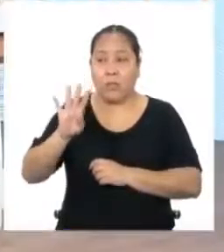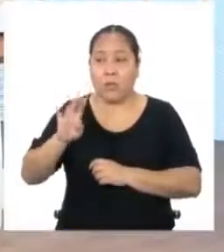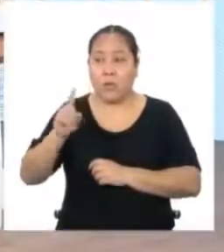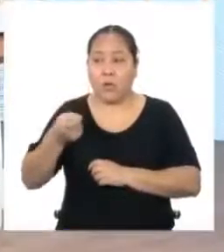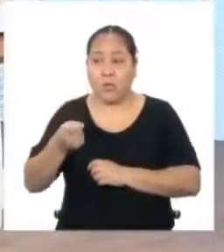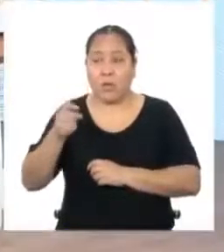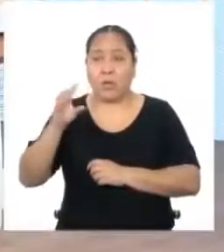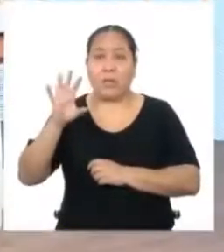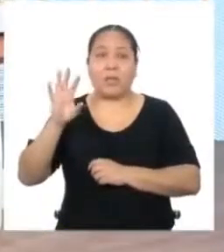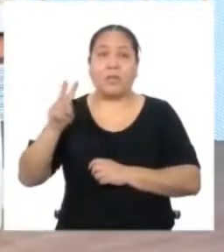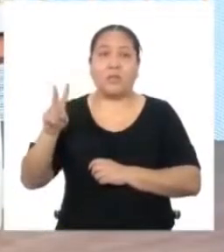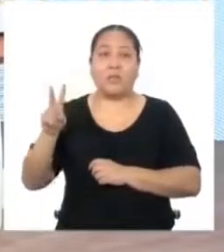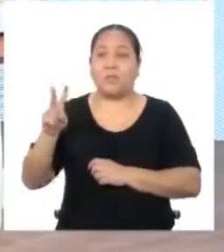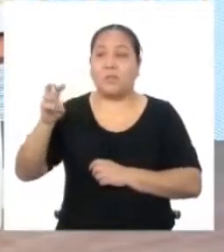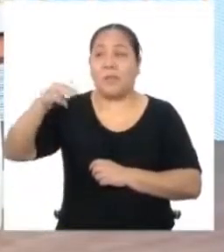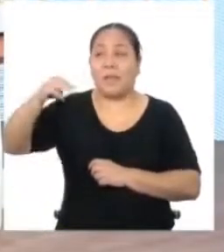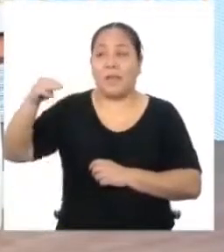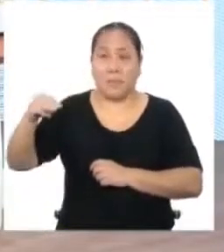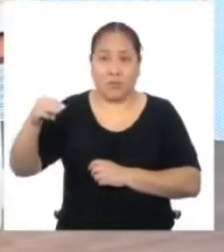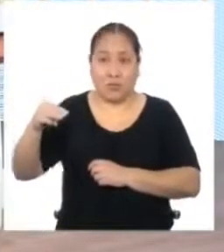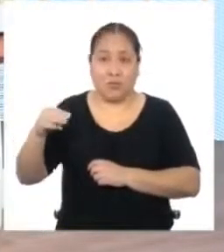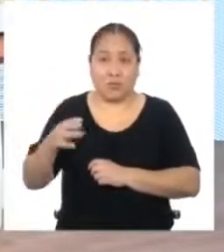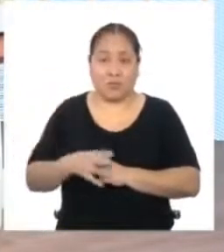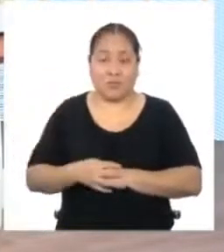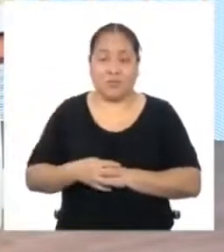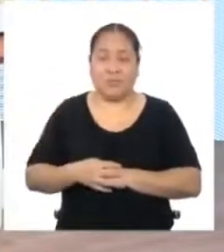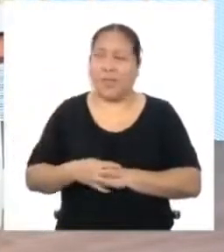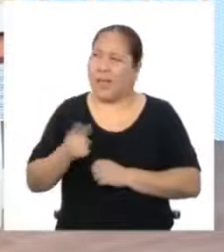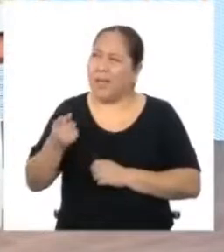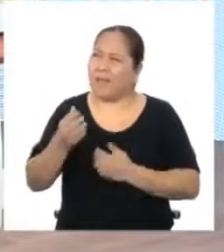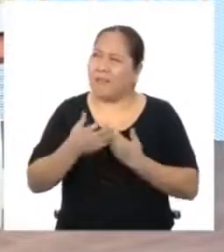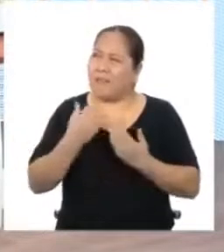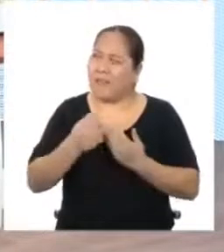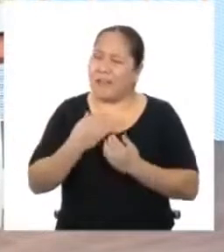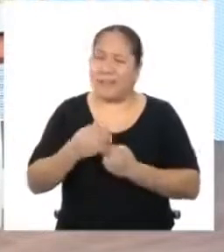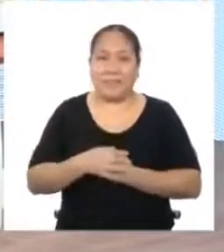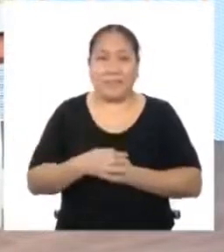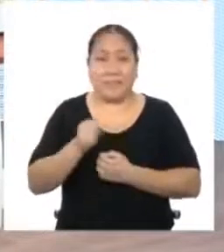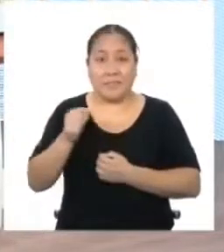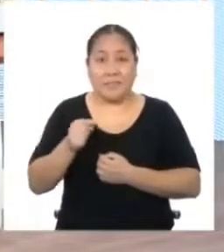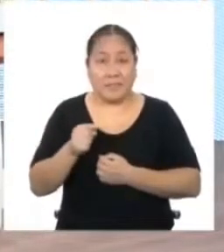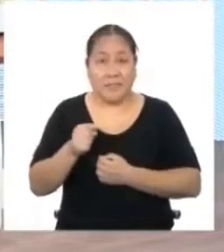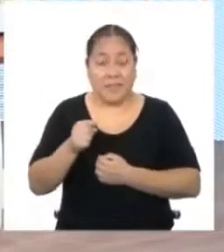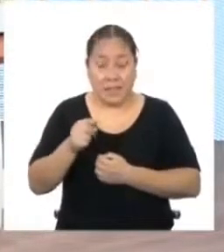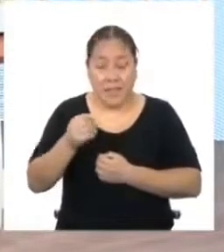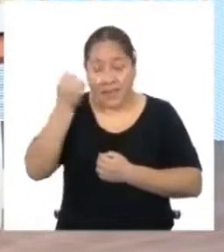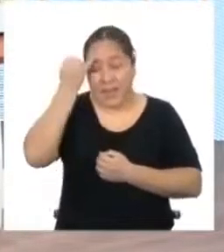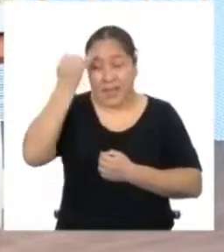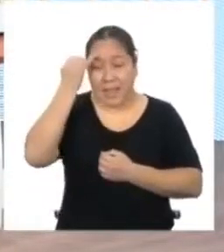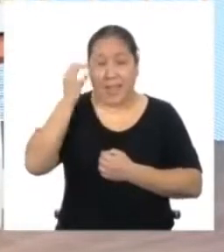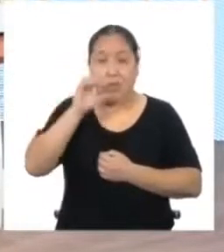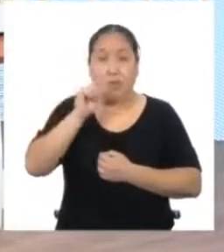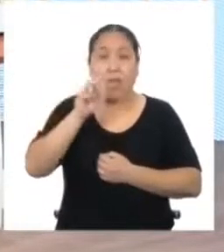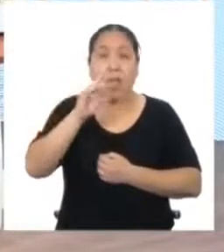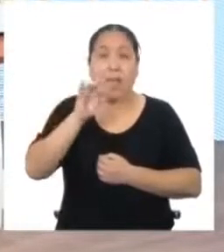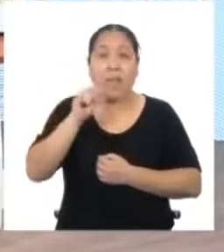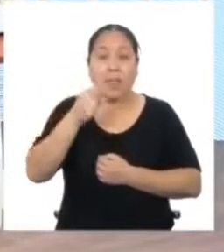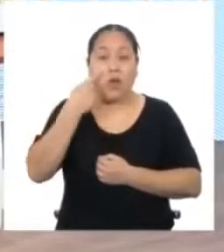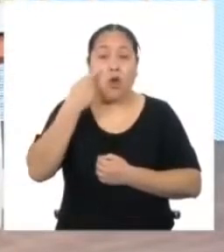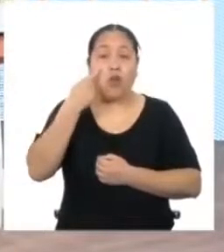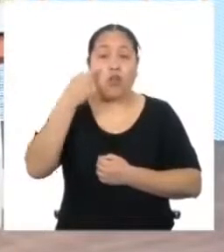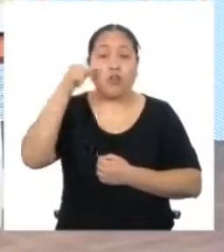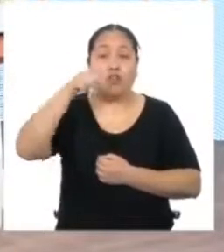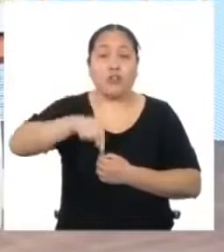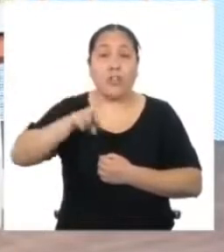Tenía usted razón Es más sencillo de lo que parece Chicas y chicos El truco para calcular el área de un círculo Es conocer el